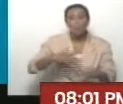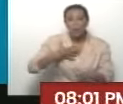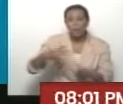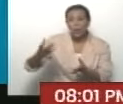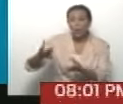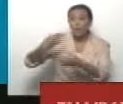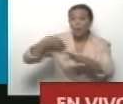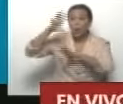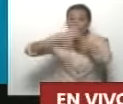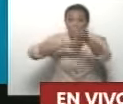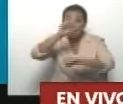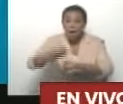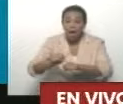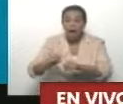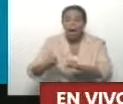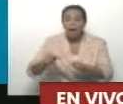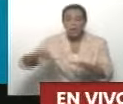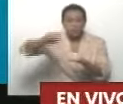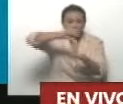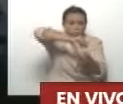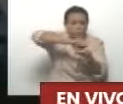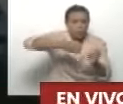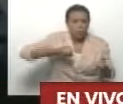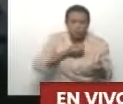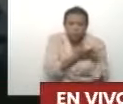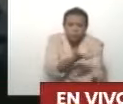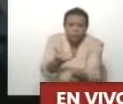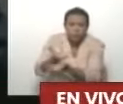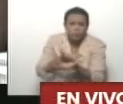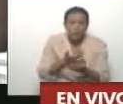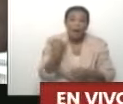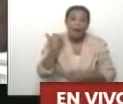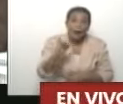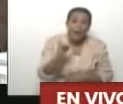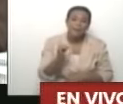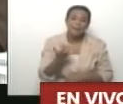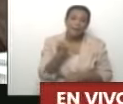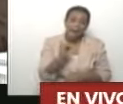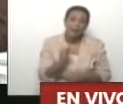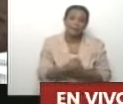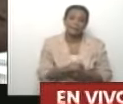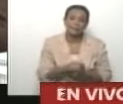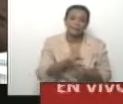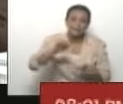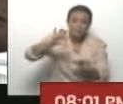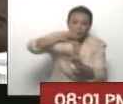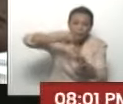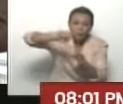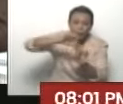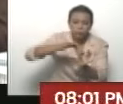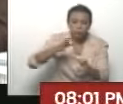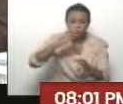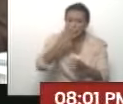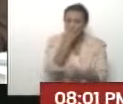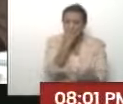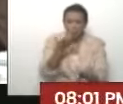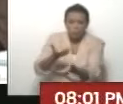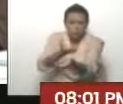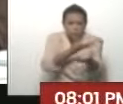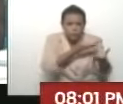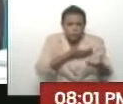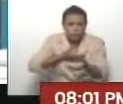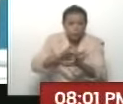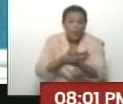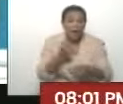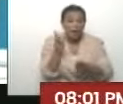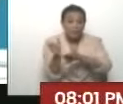el producto que se utiliza para la fumigación. ¿Tenemos con qué, como dice la consigna? ¿Tenemos con qué? Bueno, y muy importante noticia, la